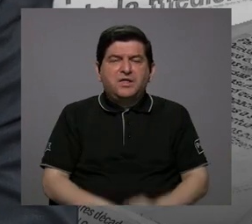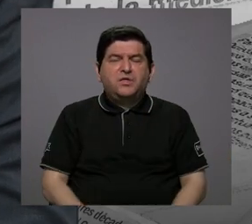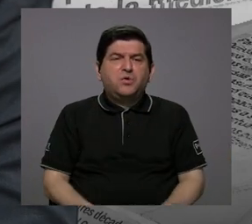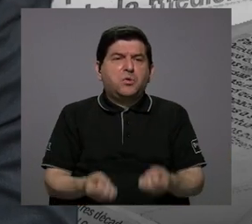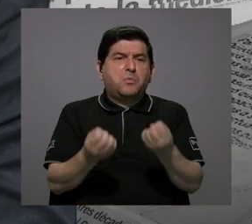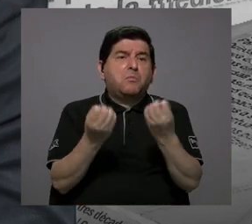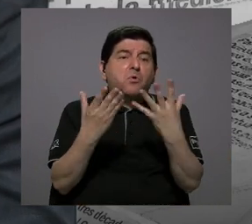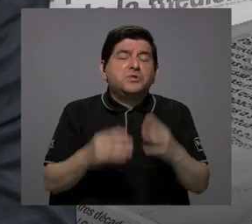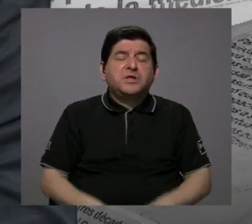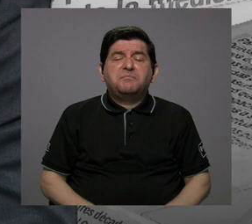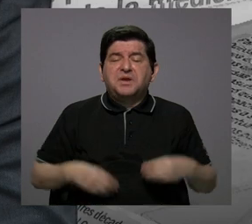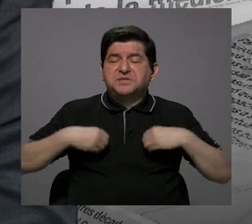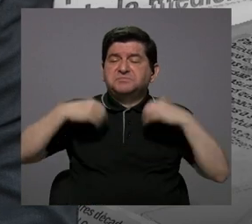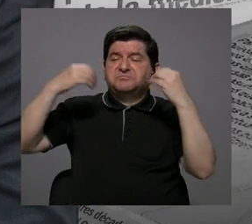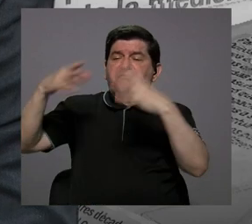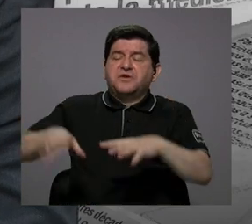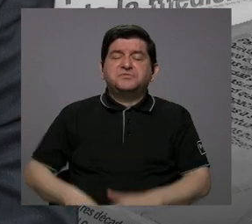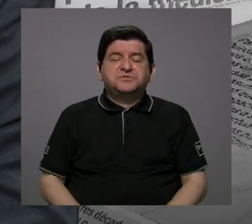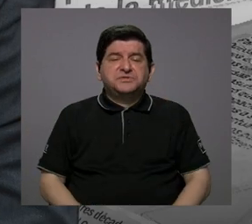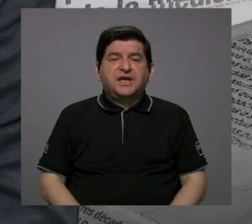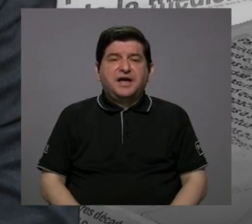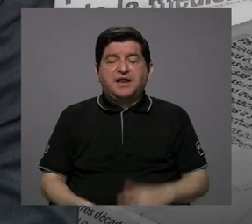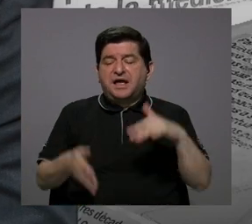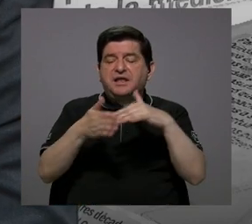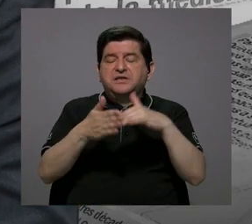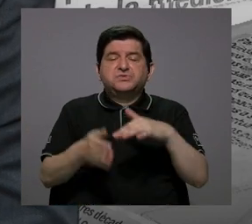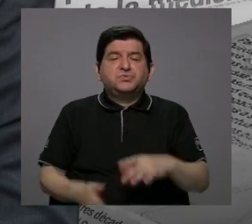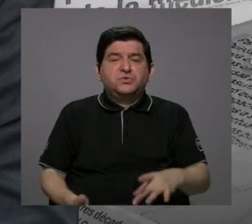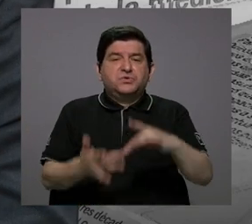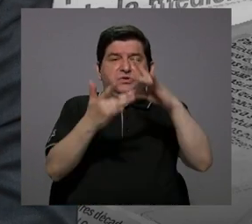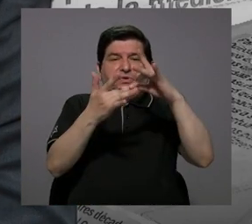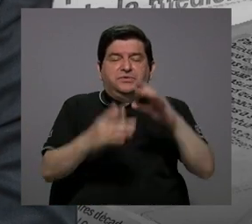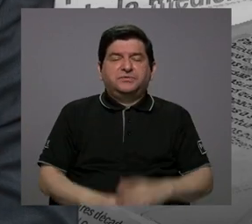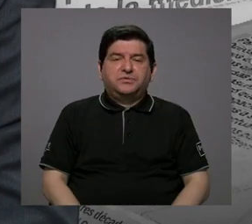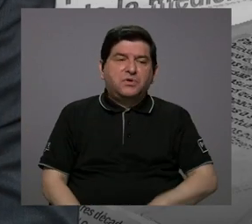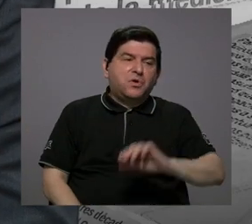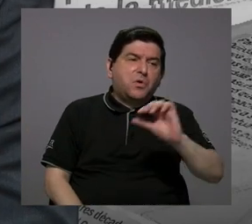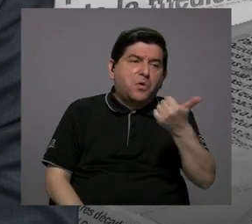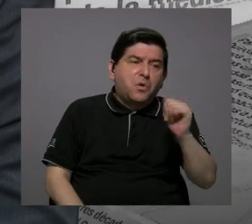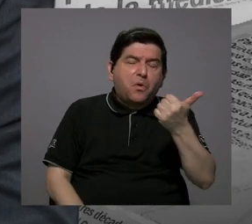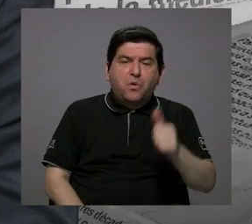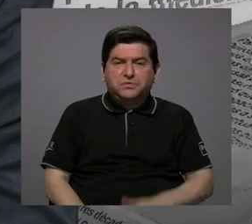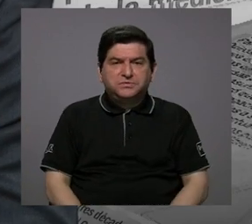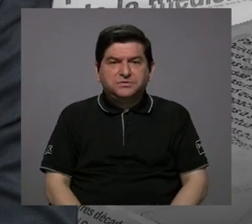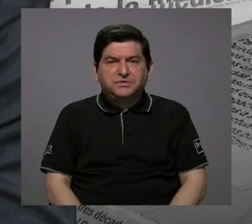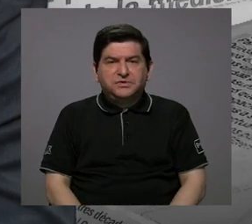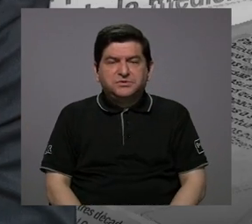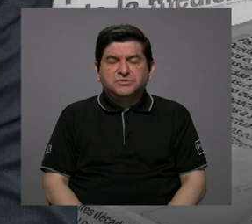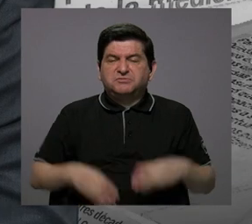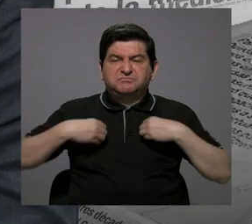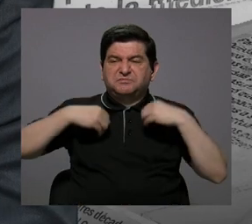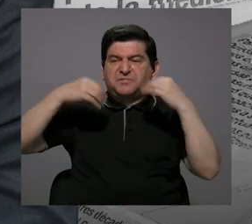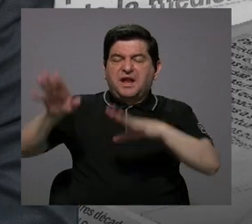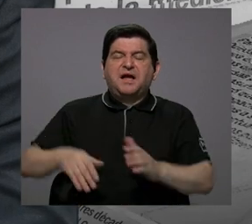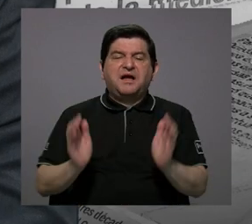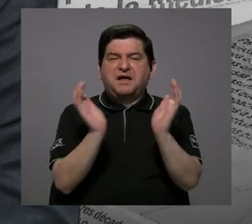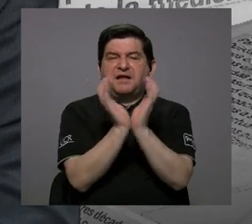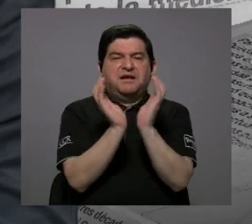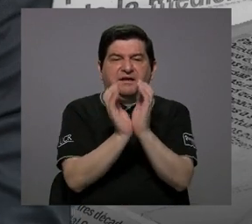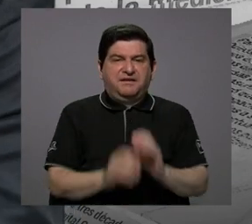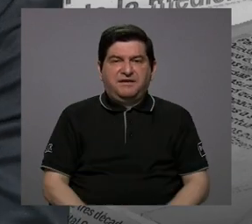renunciado a las especialidades, otros prácticamente renuncian a la caja,